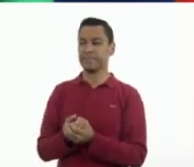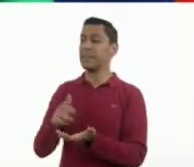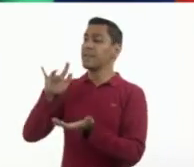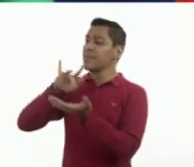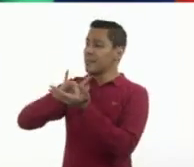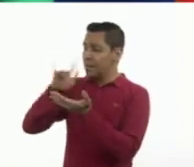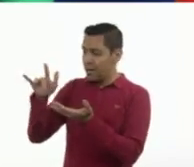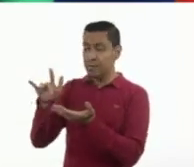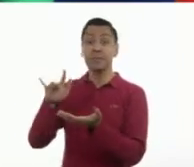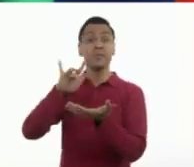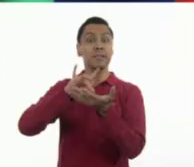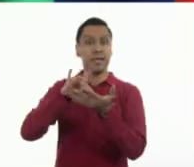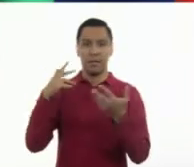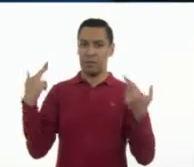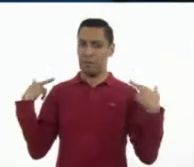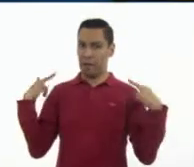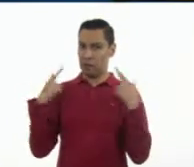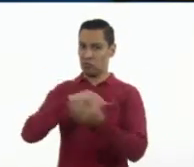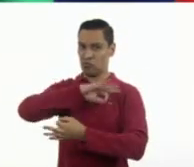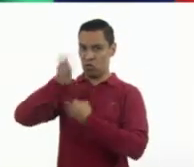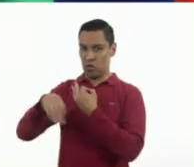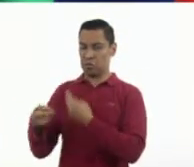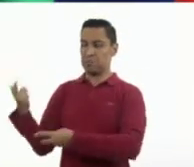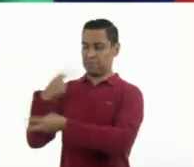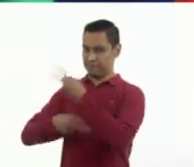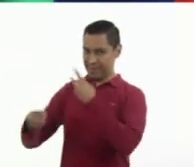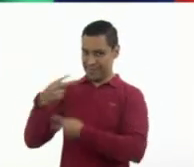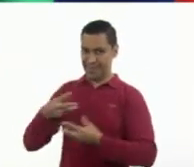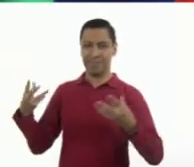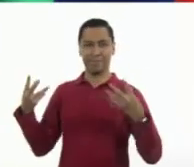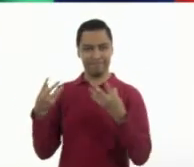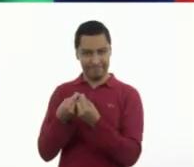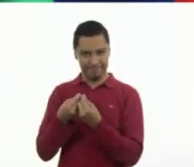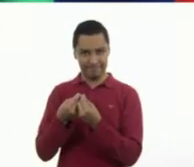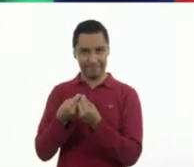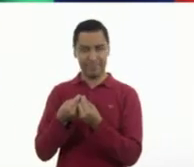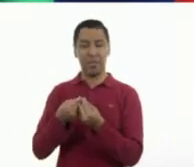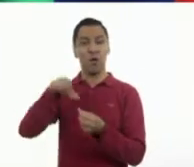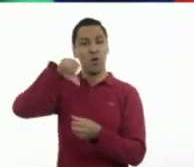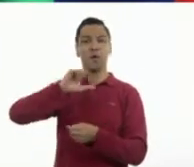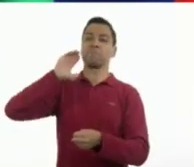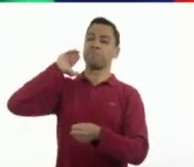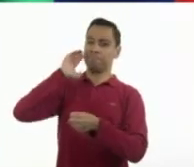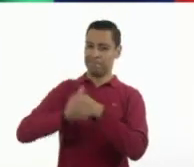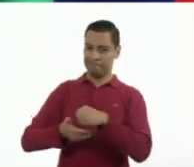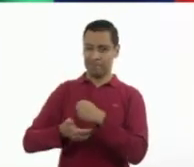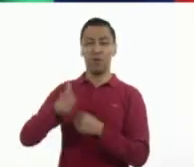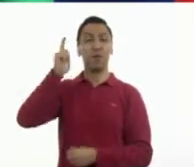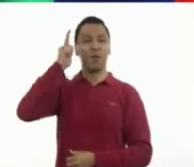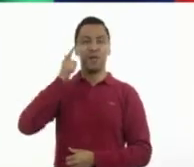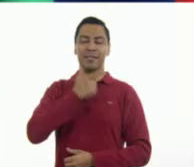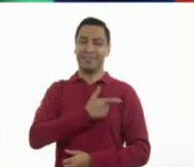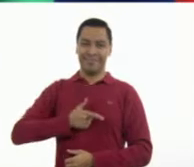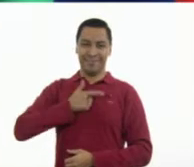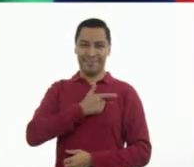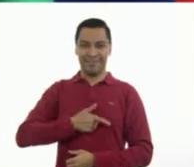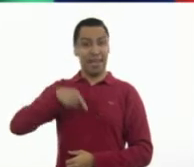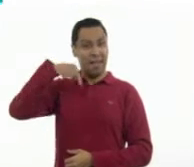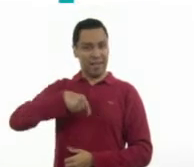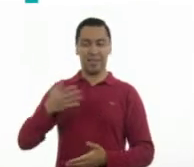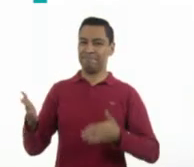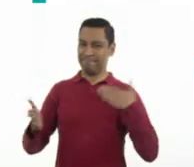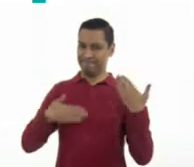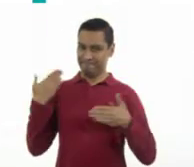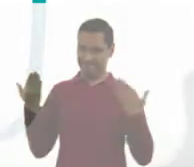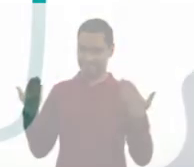y maestros que nos acompañaron el día de hoy. Hemos terminado con ¿Qué anunciamos? Esperamos que lo hayan disfrutado tanto como